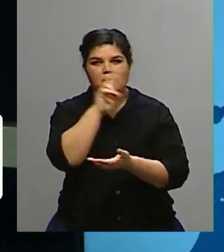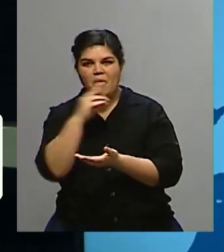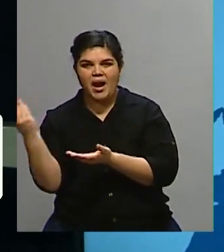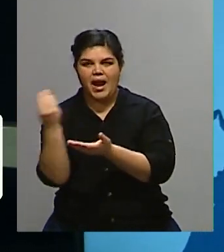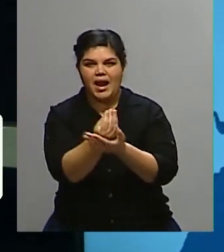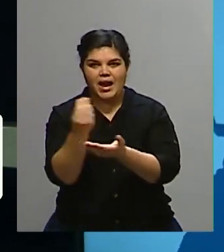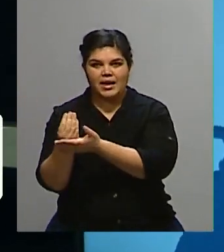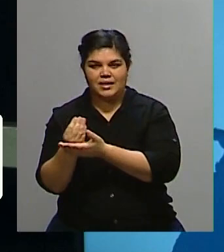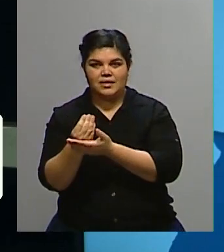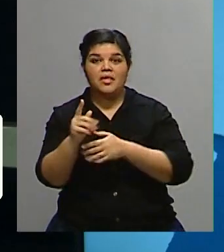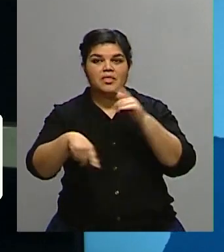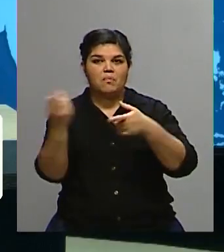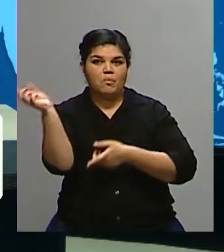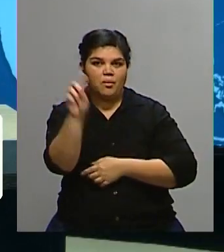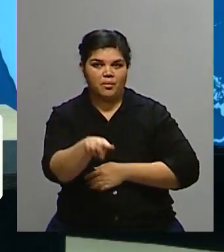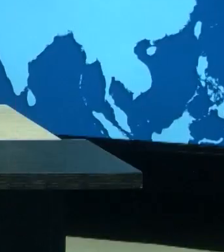Internacional. Ya regresamos.